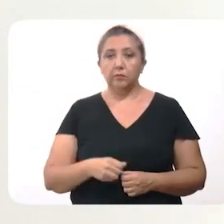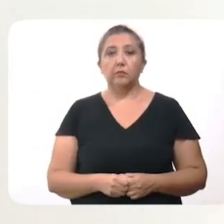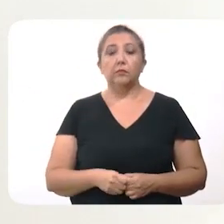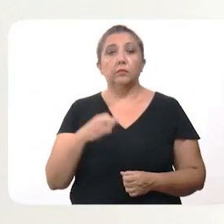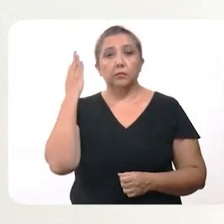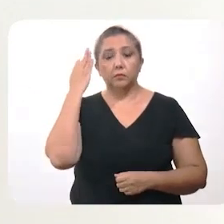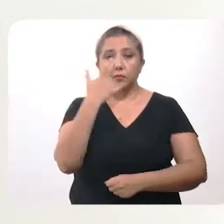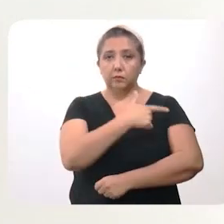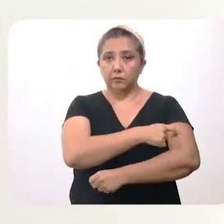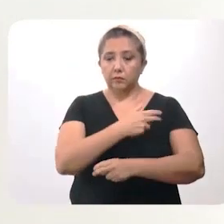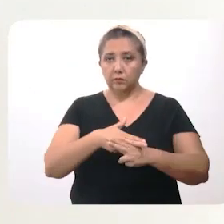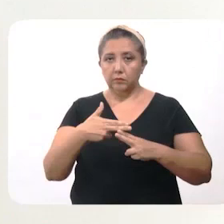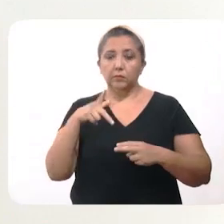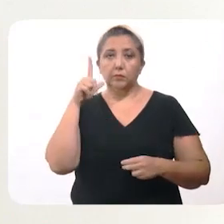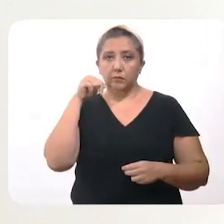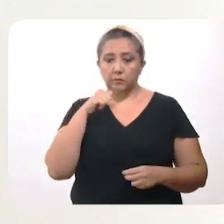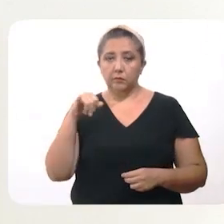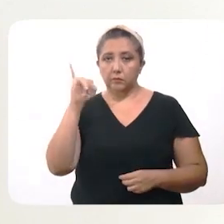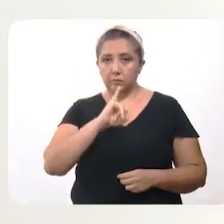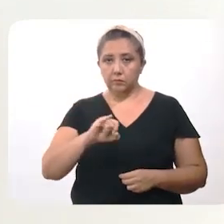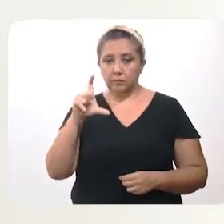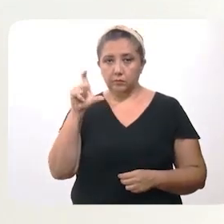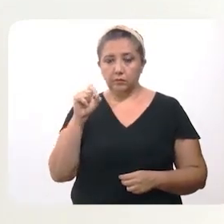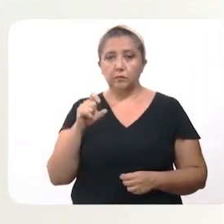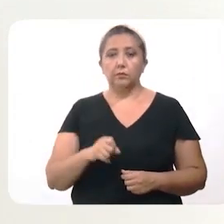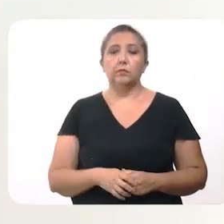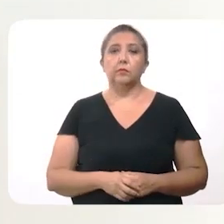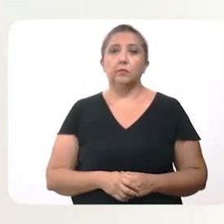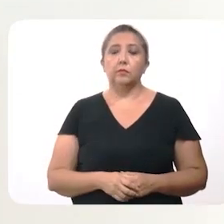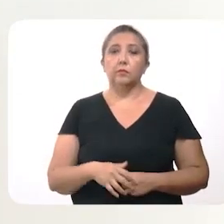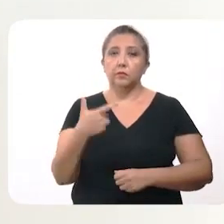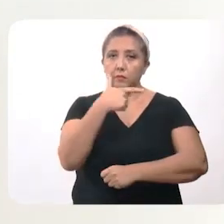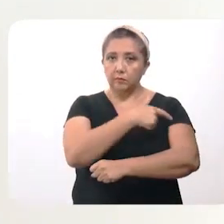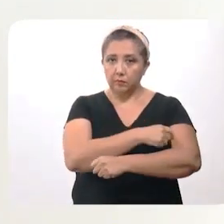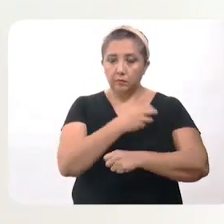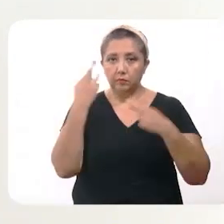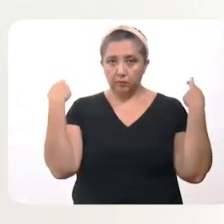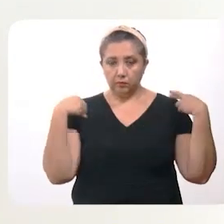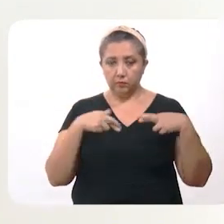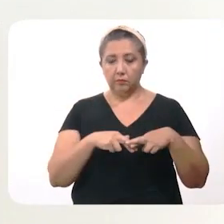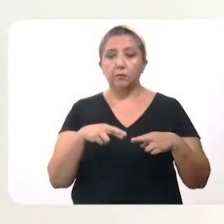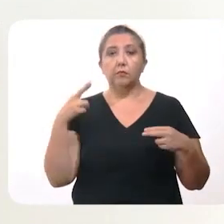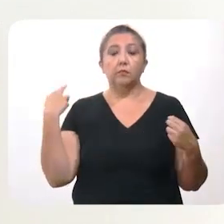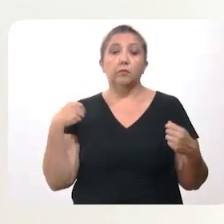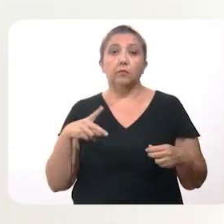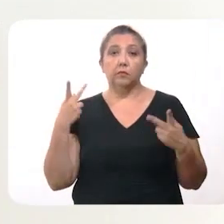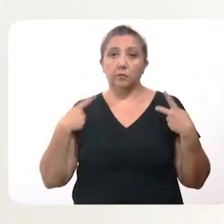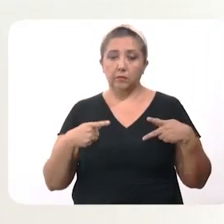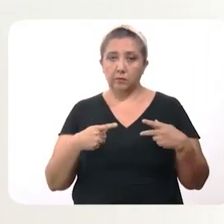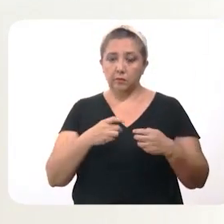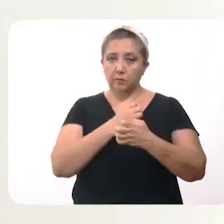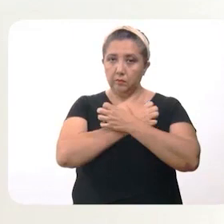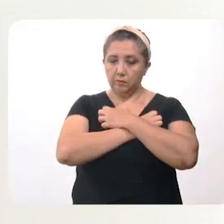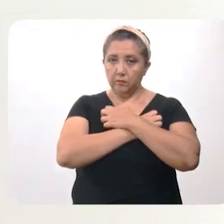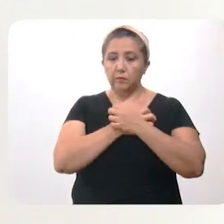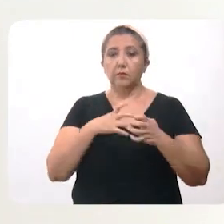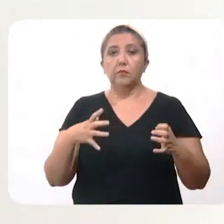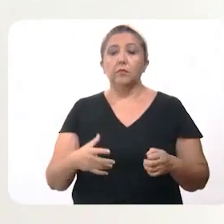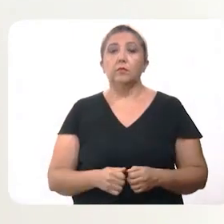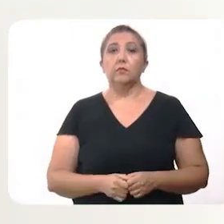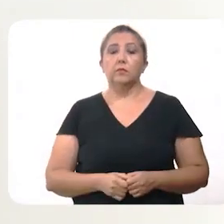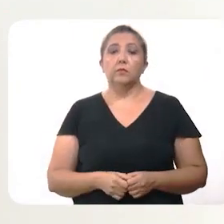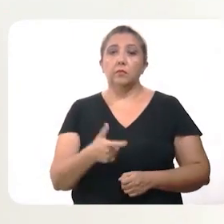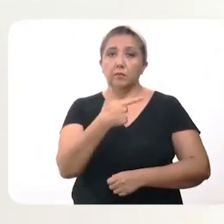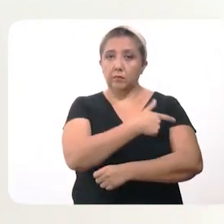La realizará hasta mañana jueves 20. Las vacunas a maestros, maestras y personal educativo se está